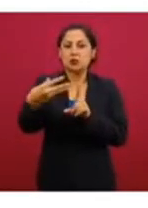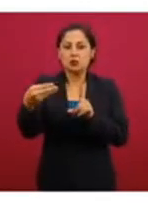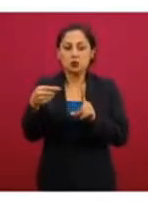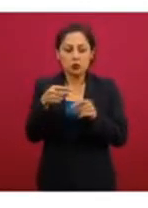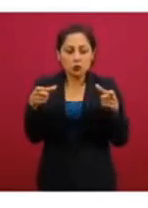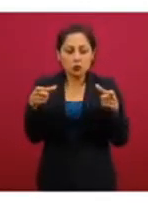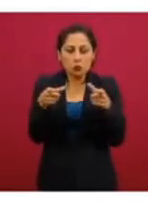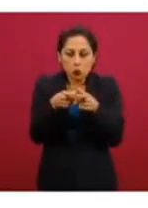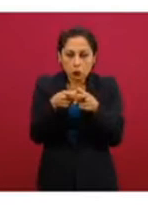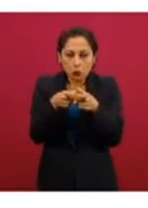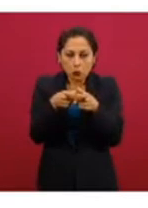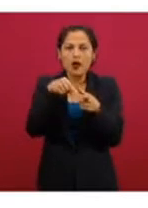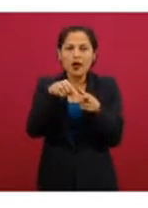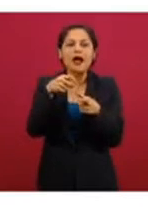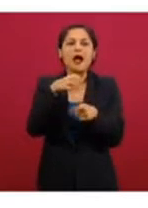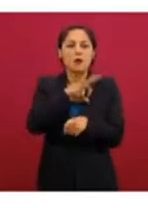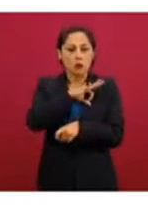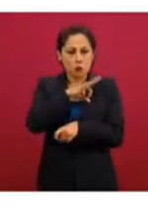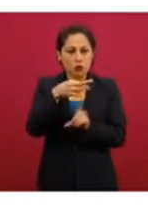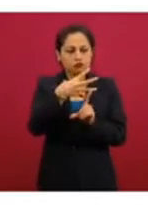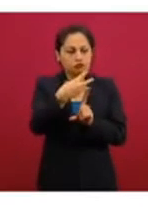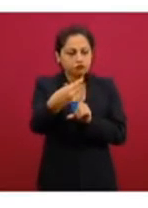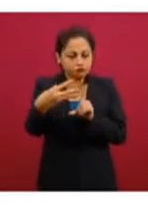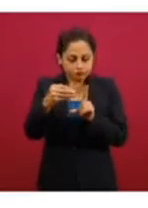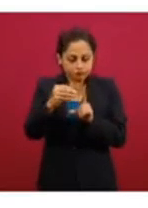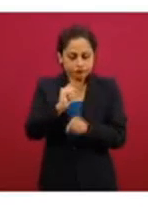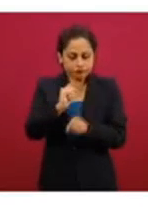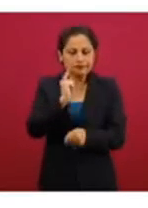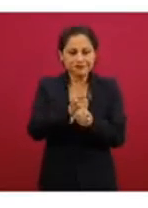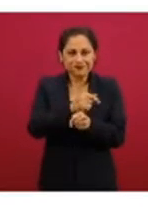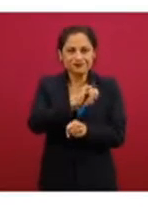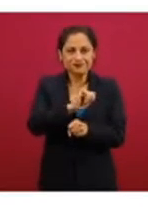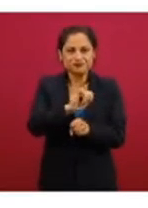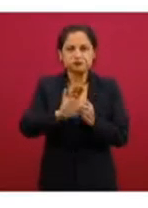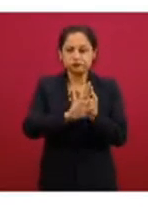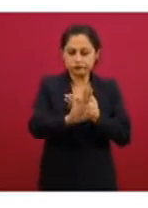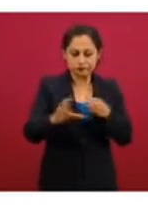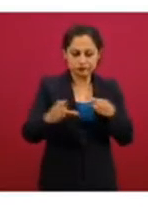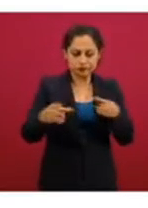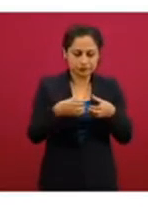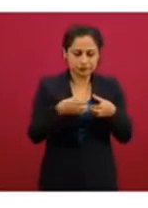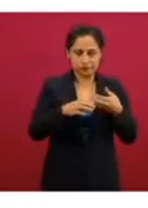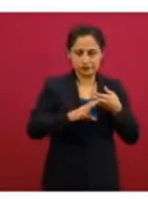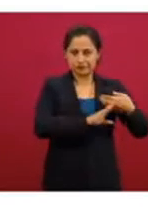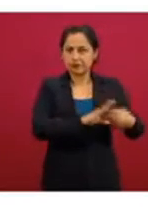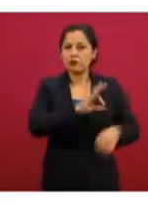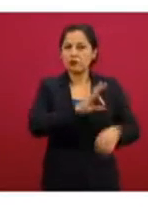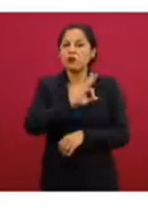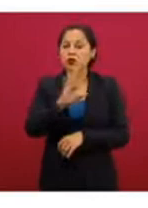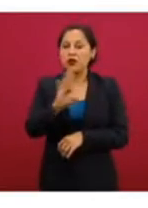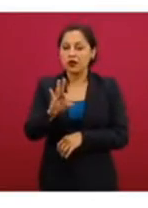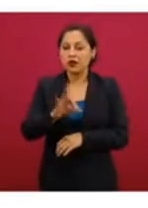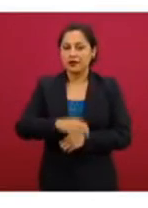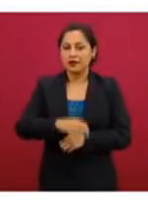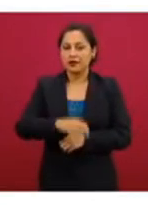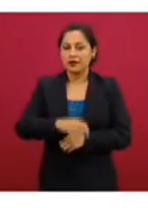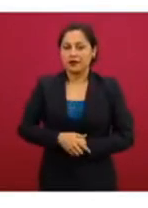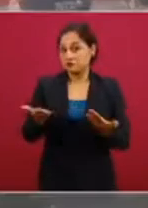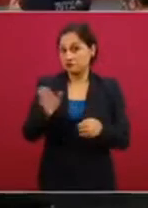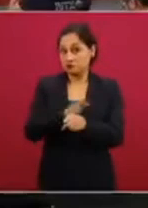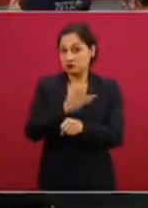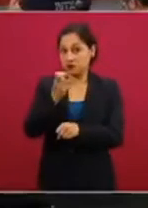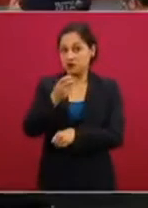identificar a los contagios en relación con los casos existentes. Esto lo que nos permite es reconocer la oportunidad